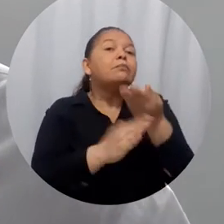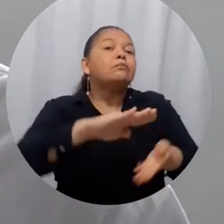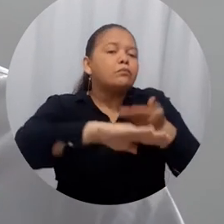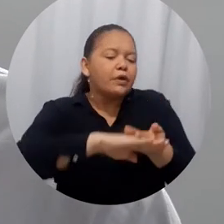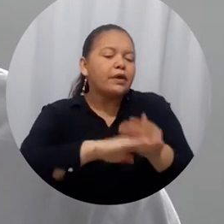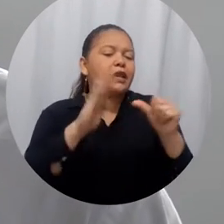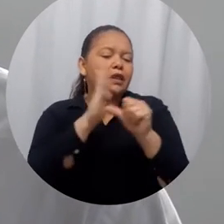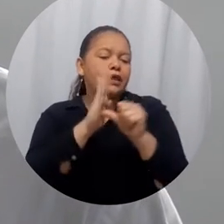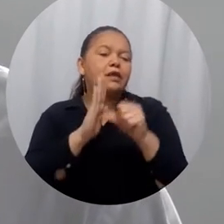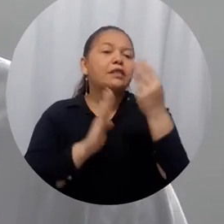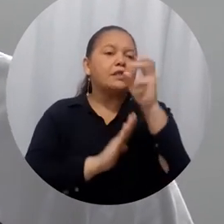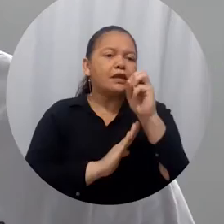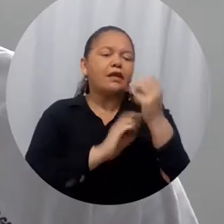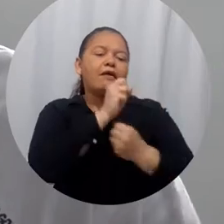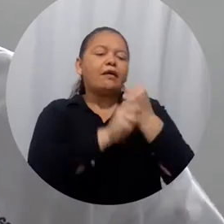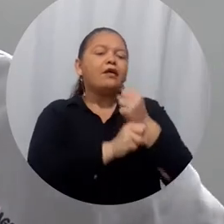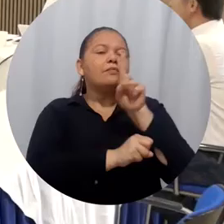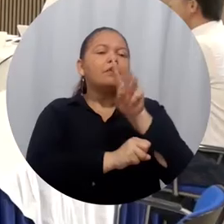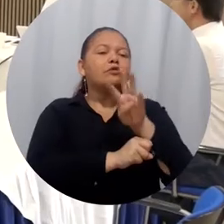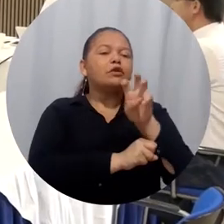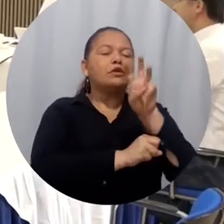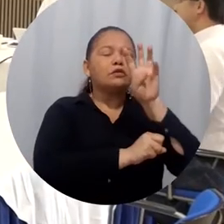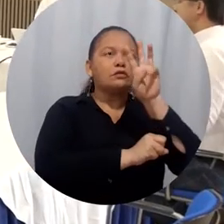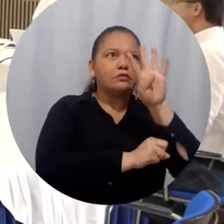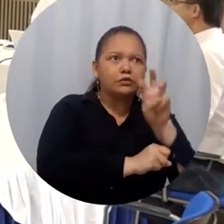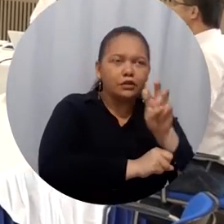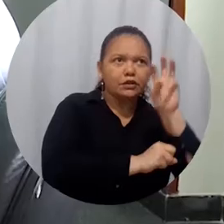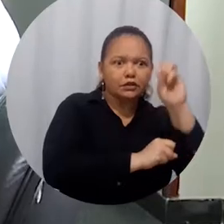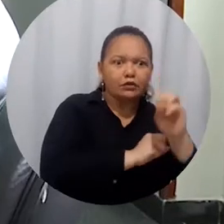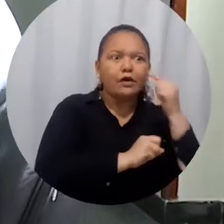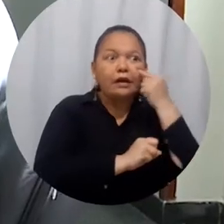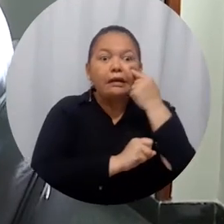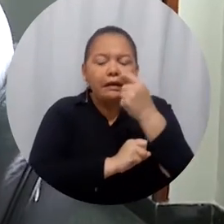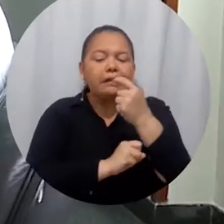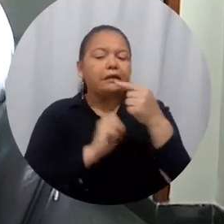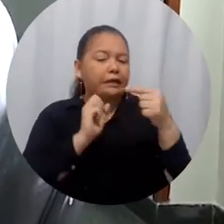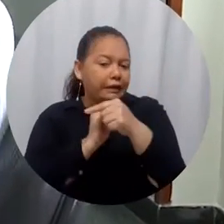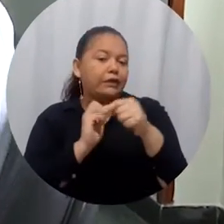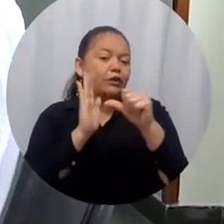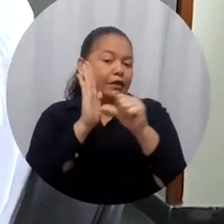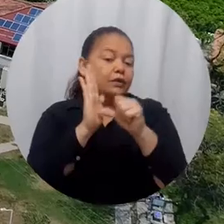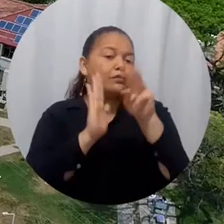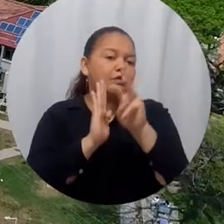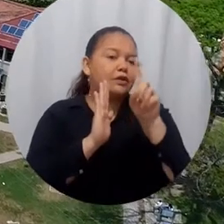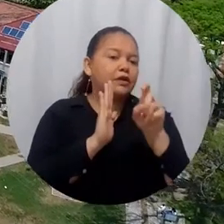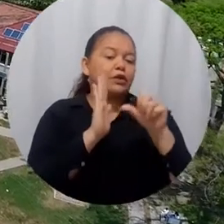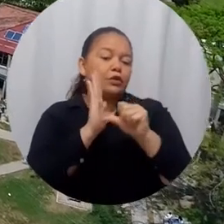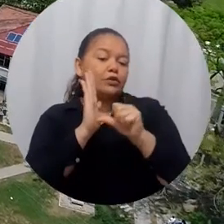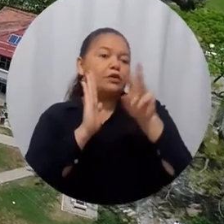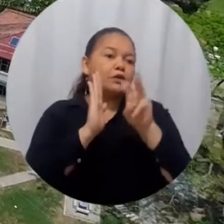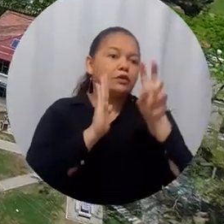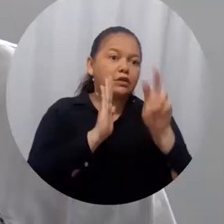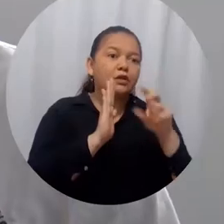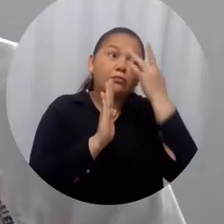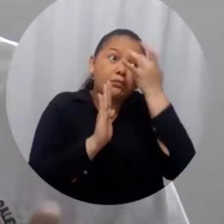se formuló en el año 1992 y que define la forma de transferir los recursos a las universidades. Es decir, el Estado transfiere a las universidades